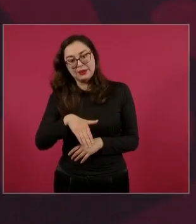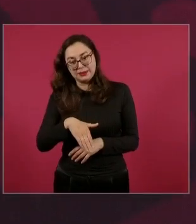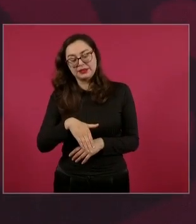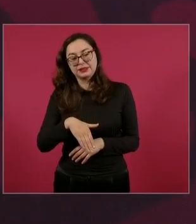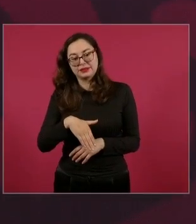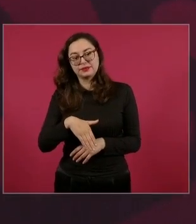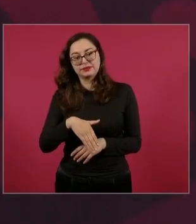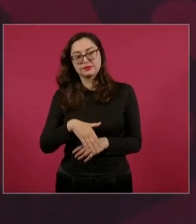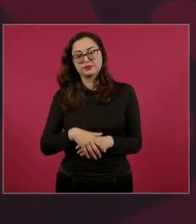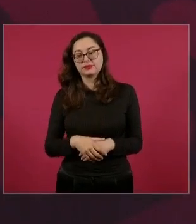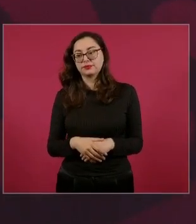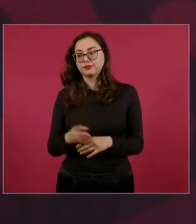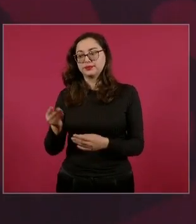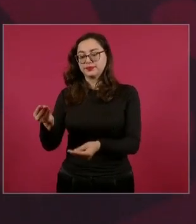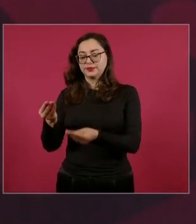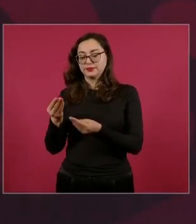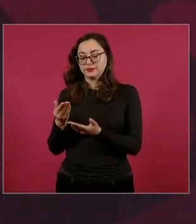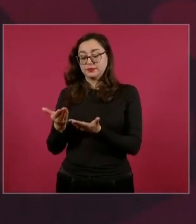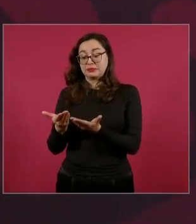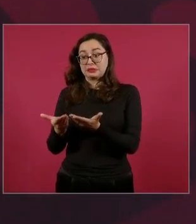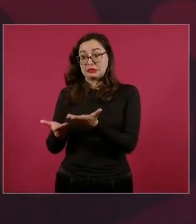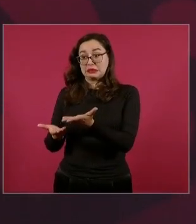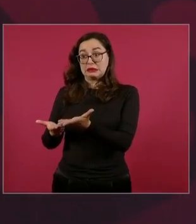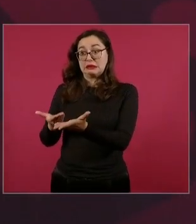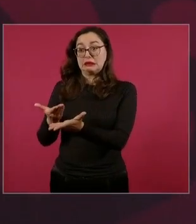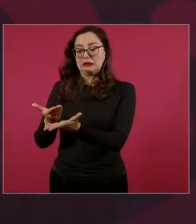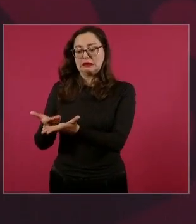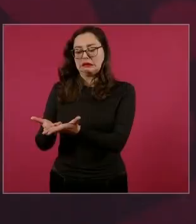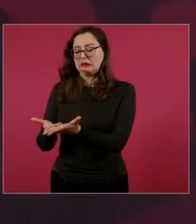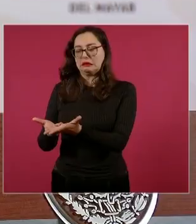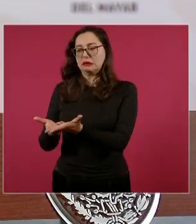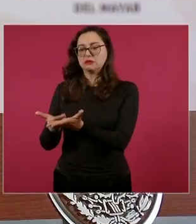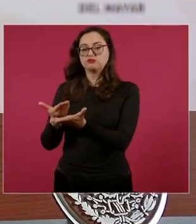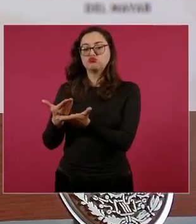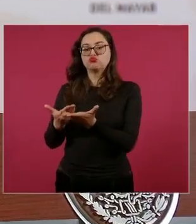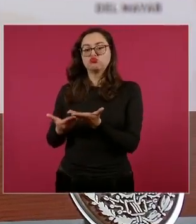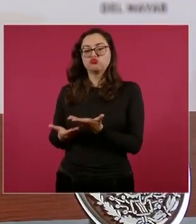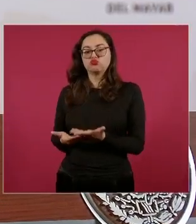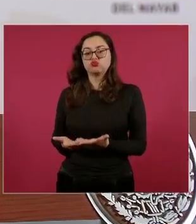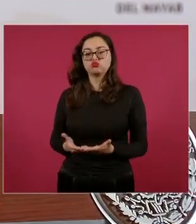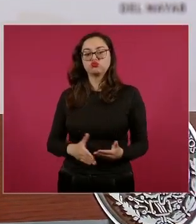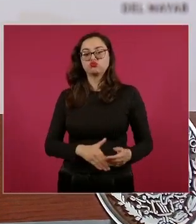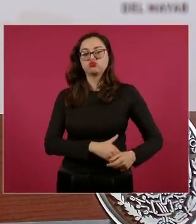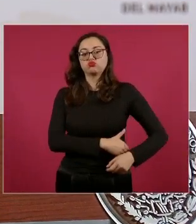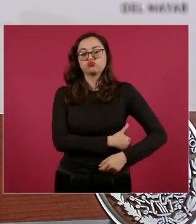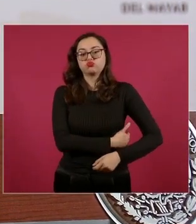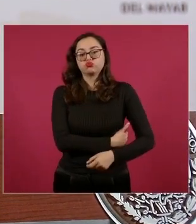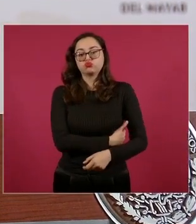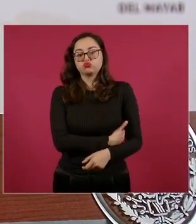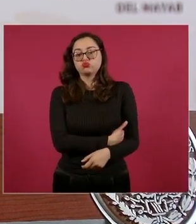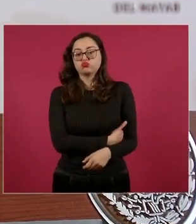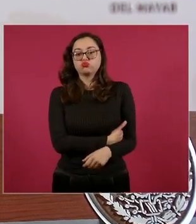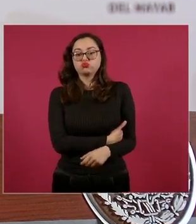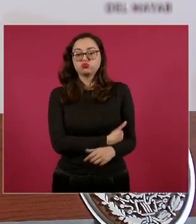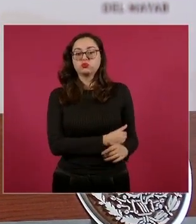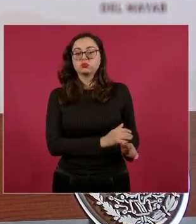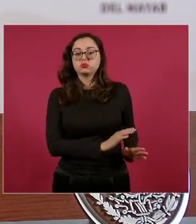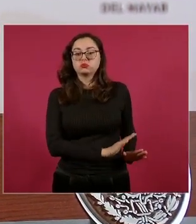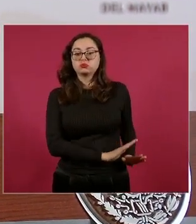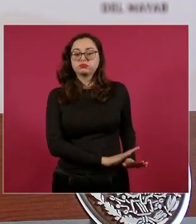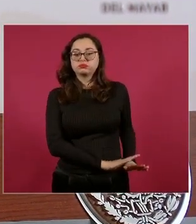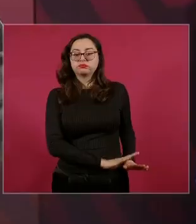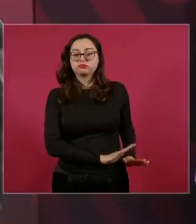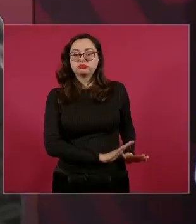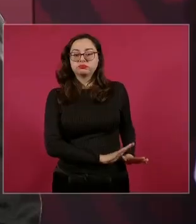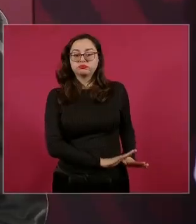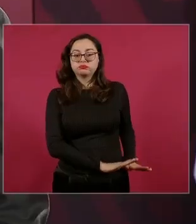Lo que hace es guardarlo para ganar